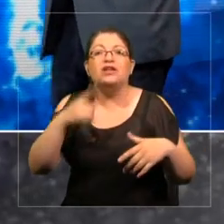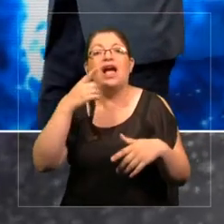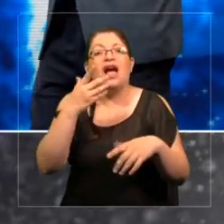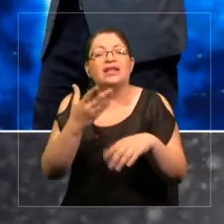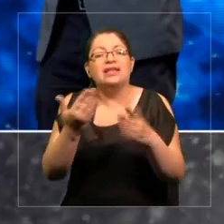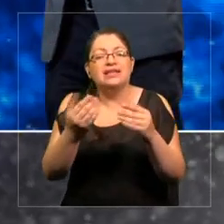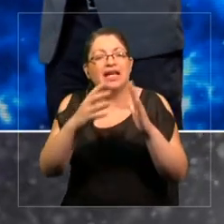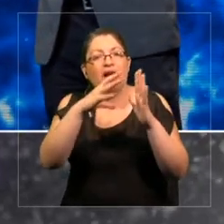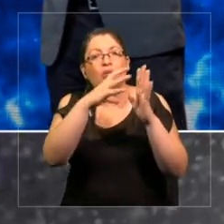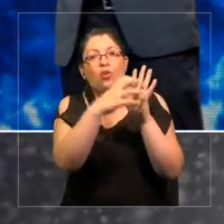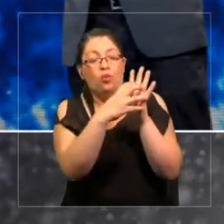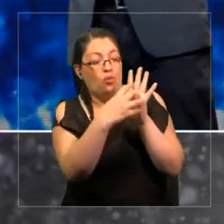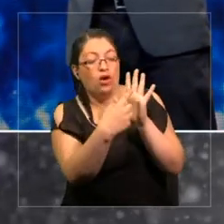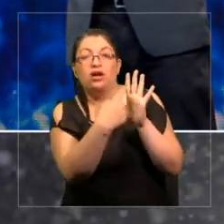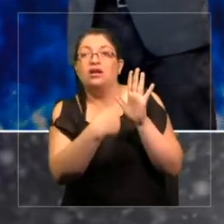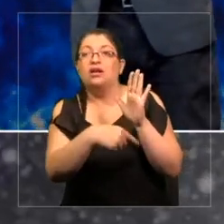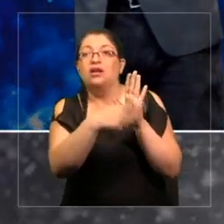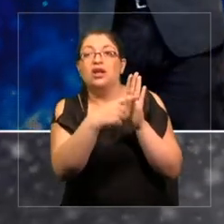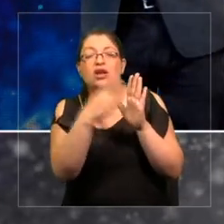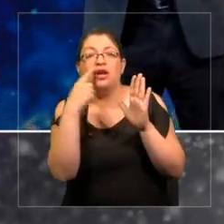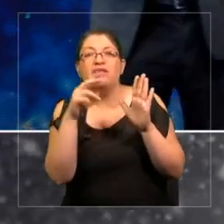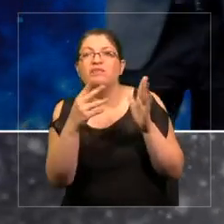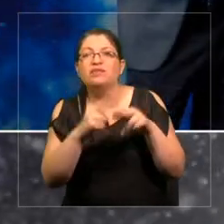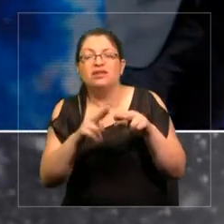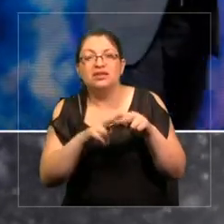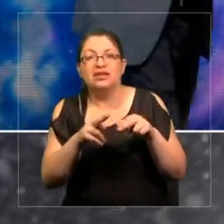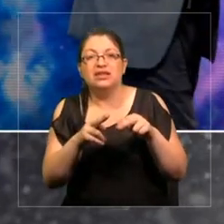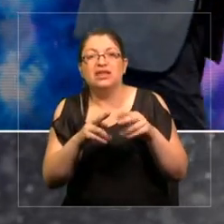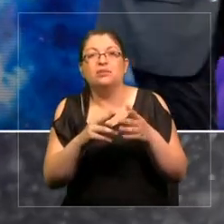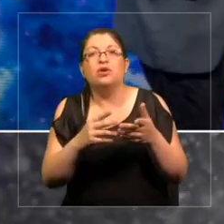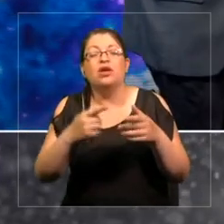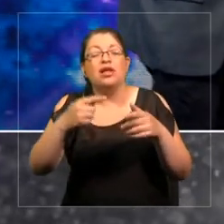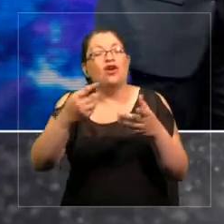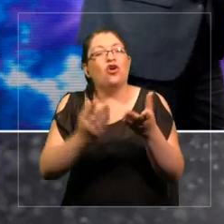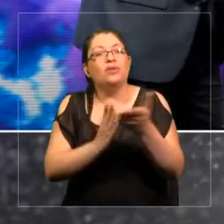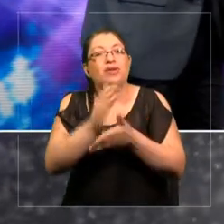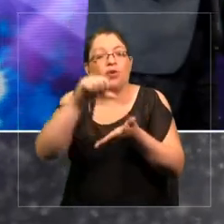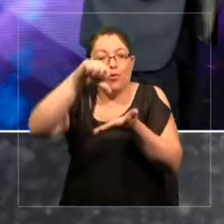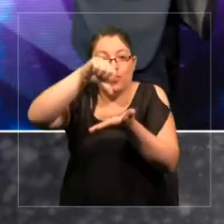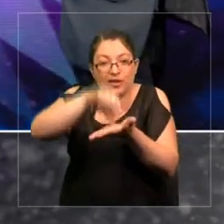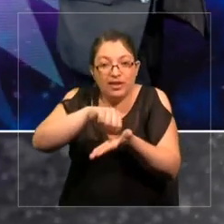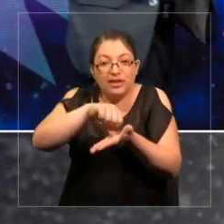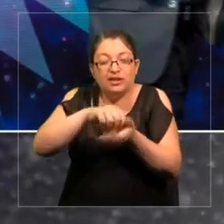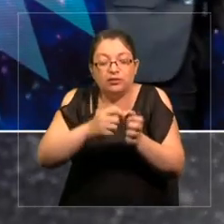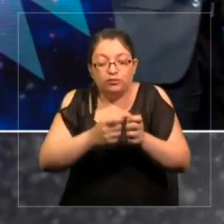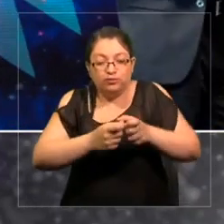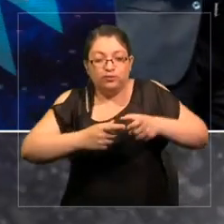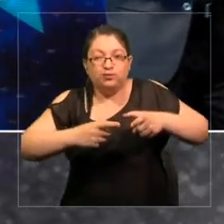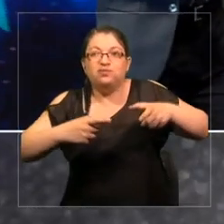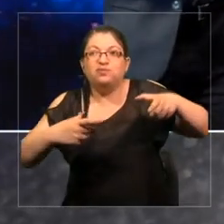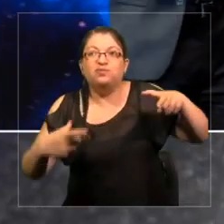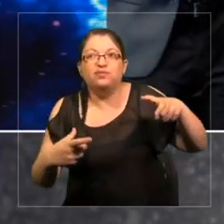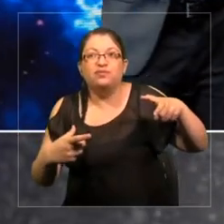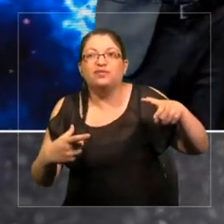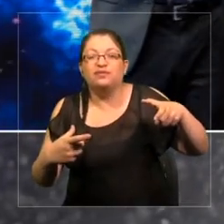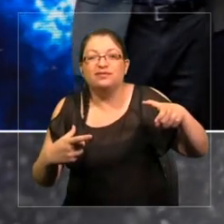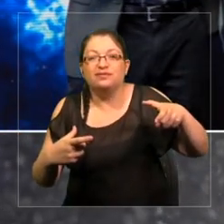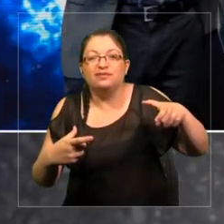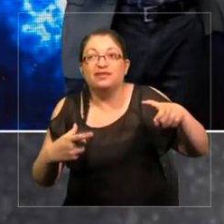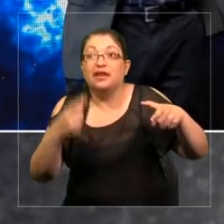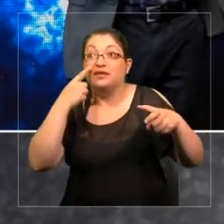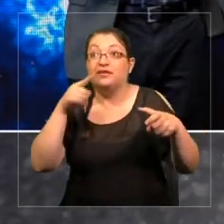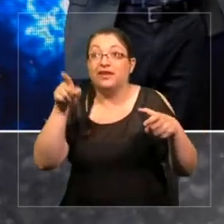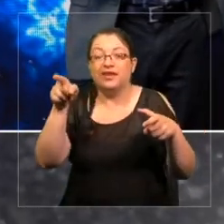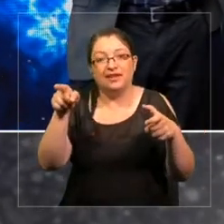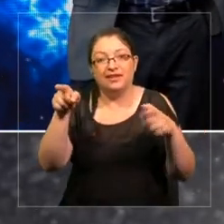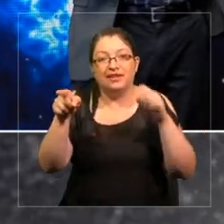modelo. lo que hicimos fue sacar esto desde adentro hacia afuera, darlo vuelta. Y pueden ver